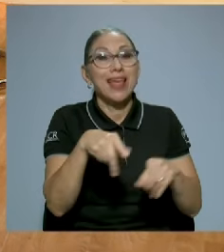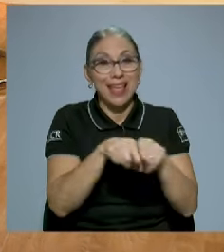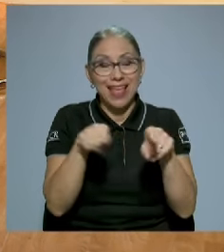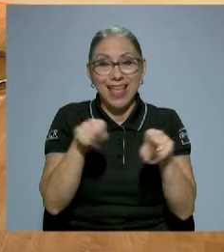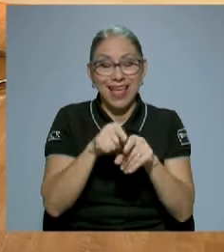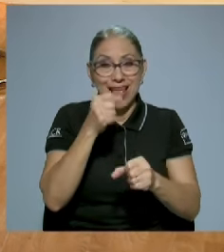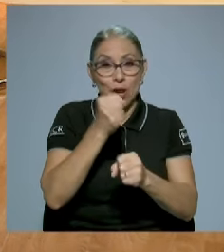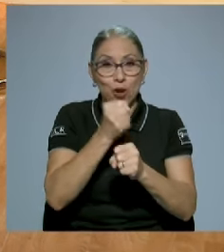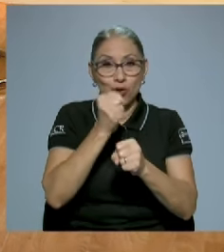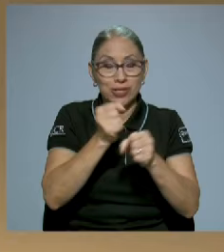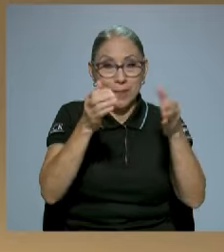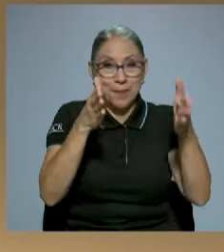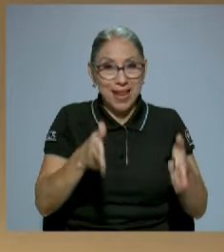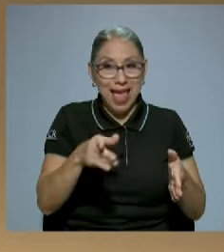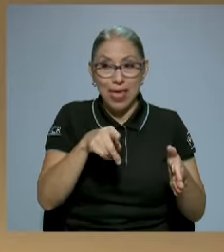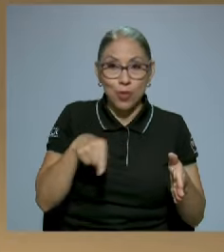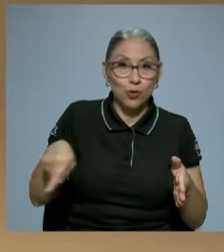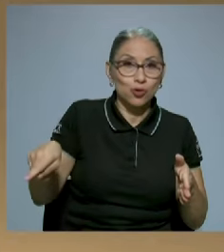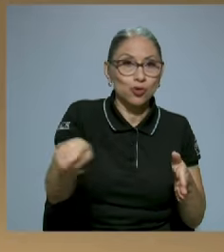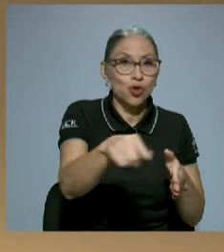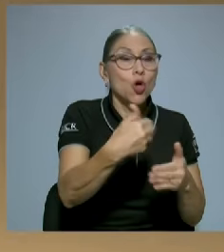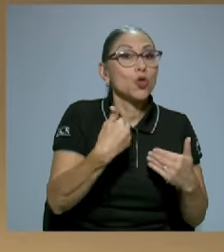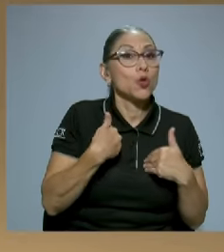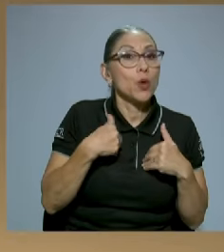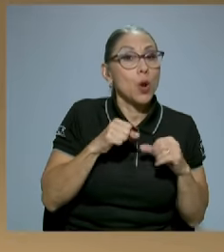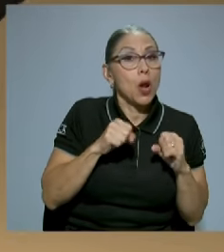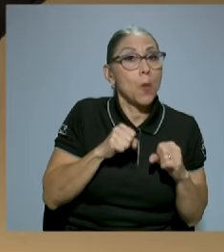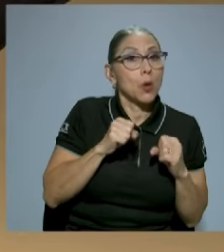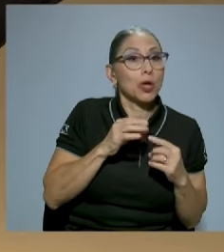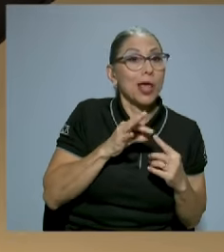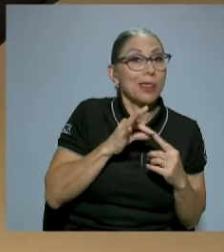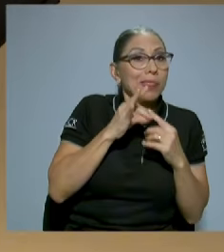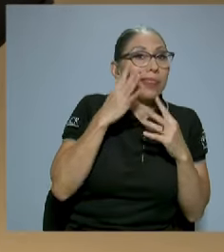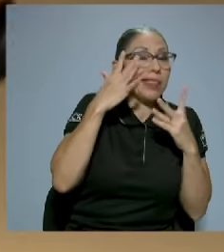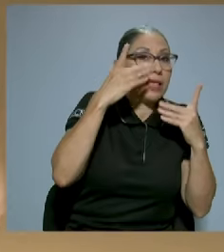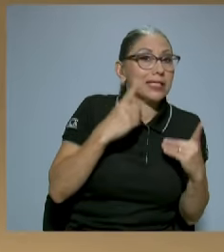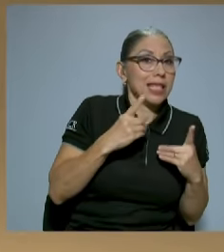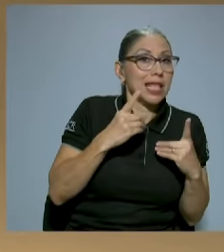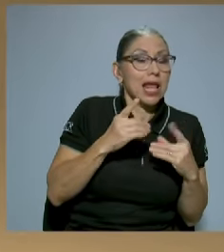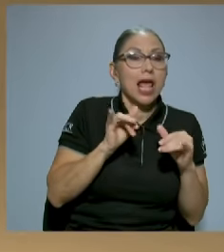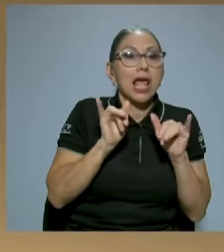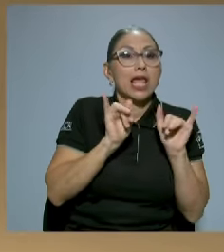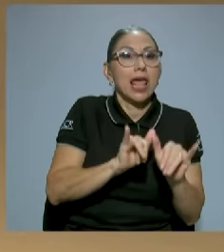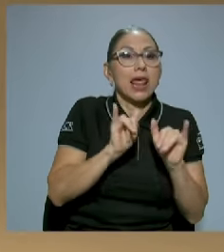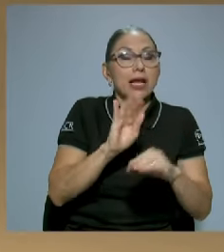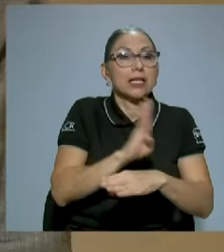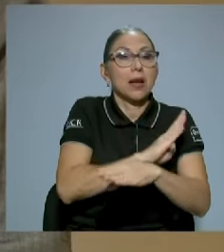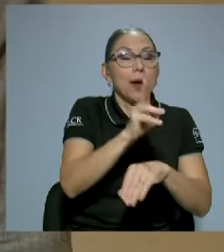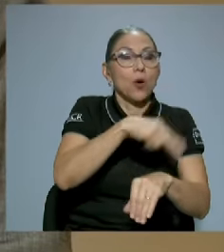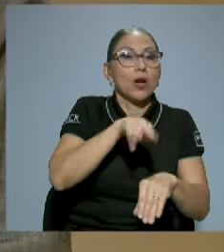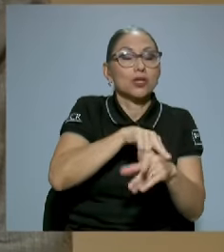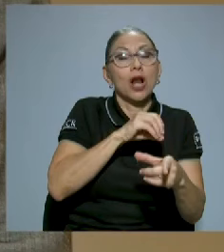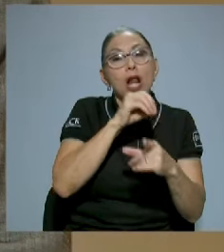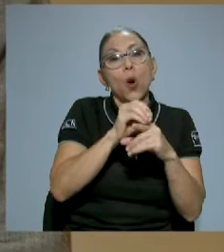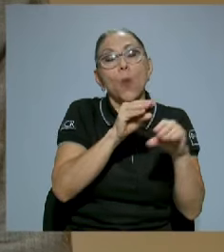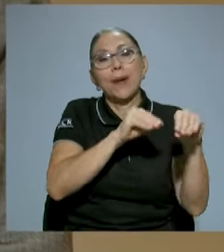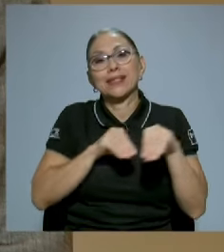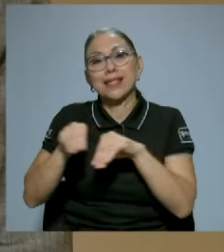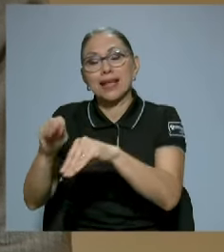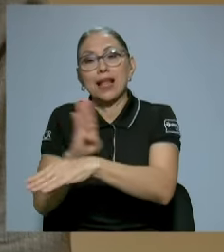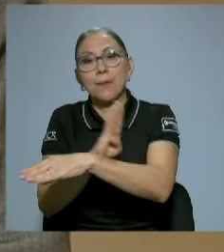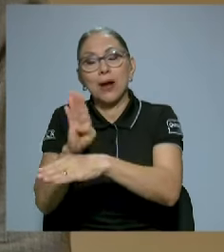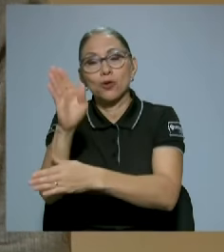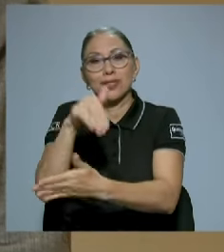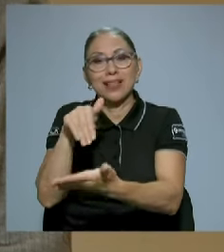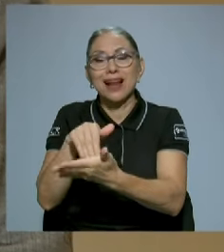tuvieron la opción de quedarse en el Banco Nacional o pasarse al... Concentrado. Sí, efectivamente, ahí estaba